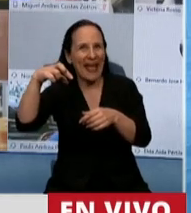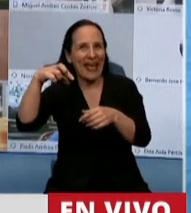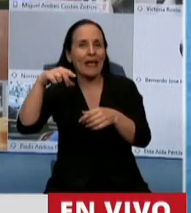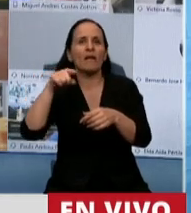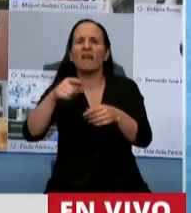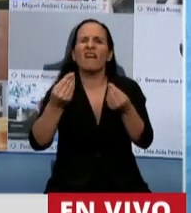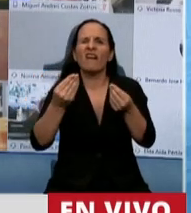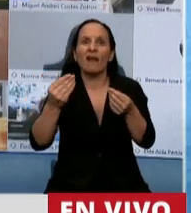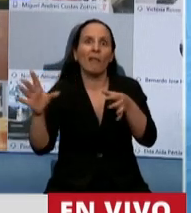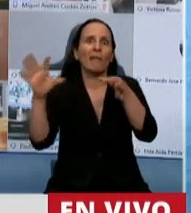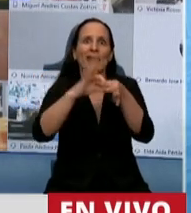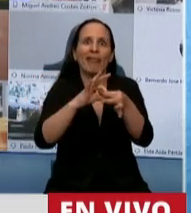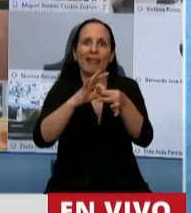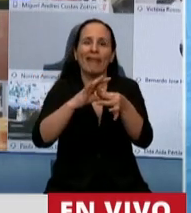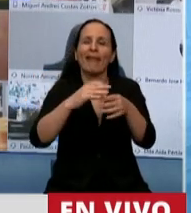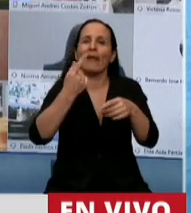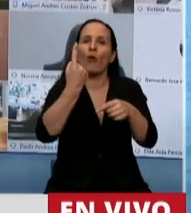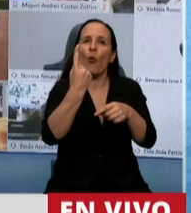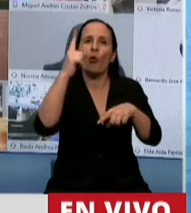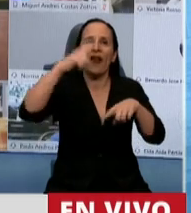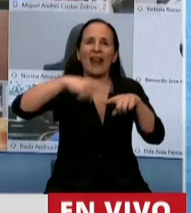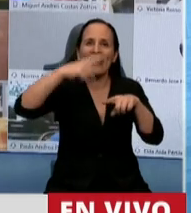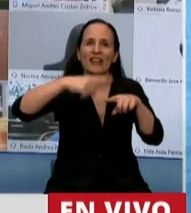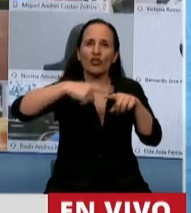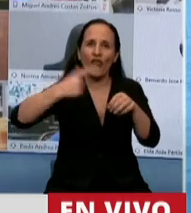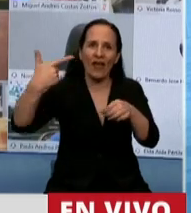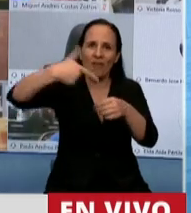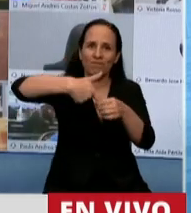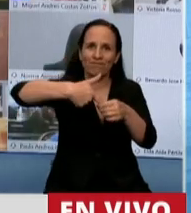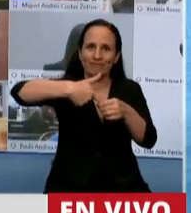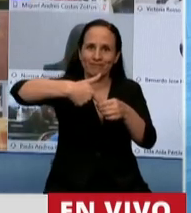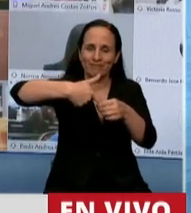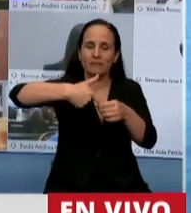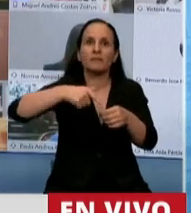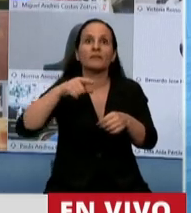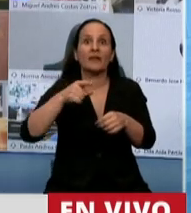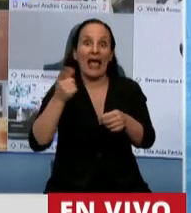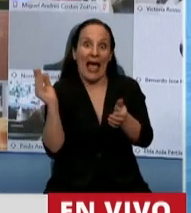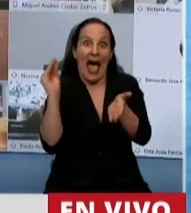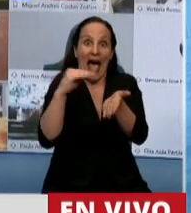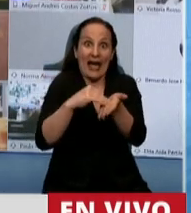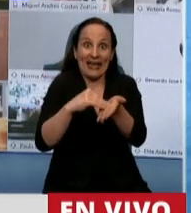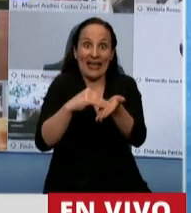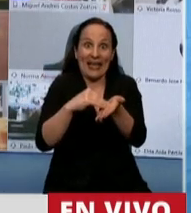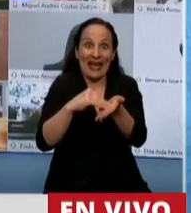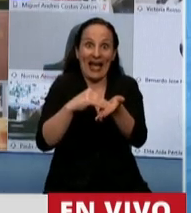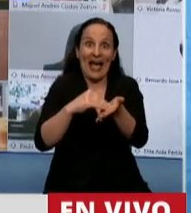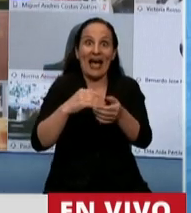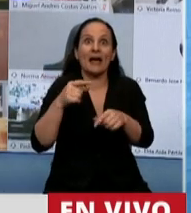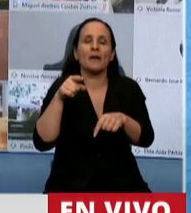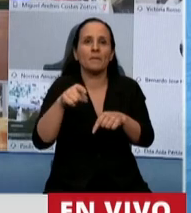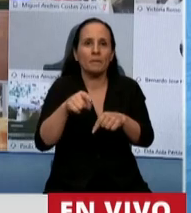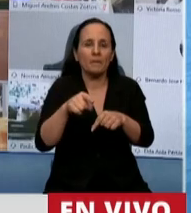precio de un litro de combustible gasoil. Y lo que se agrega en este artículo es la